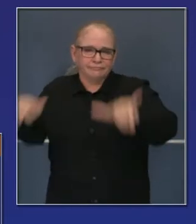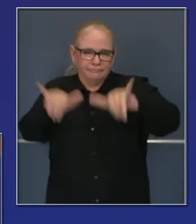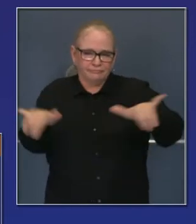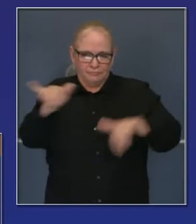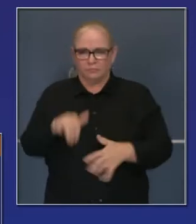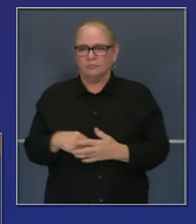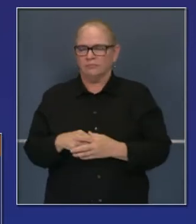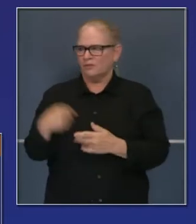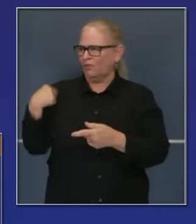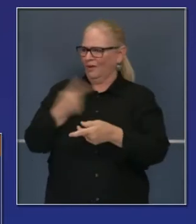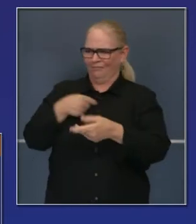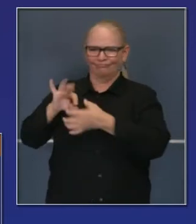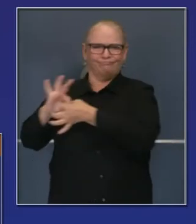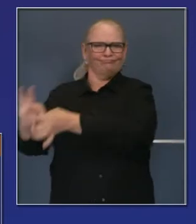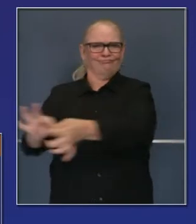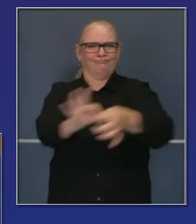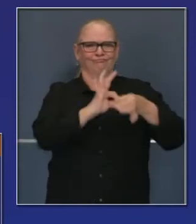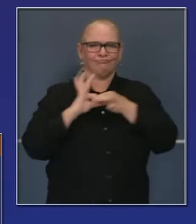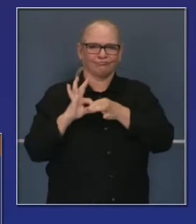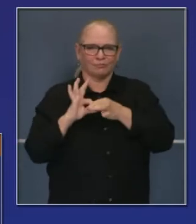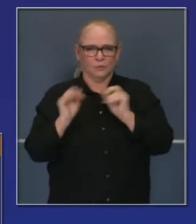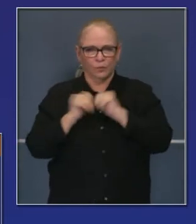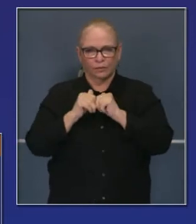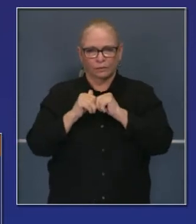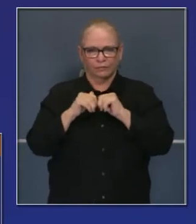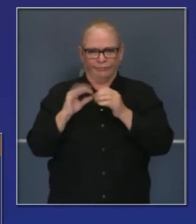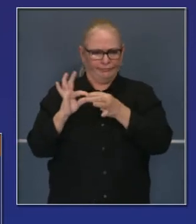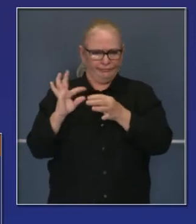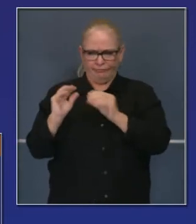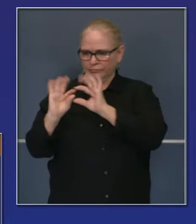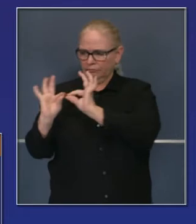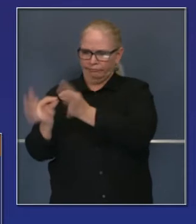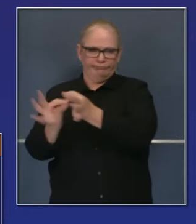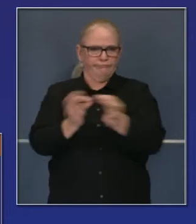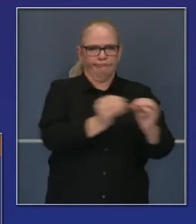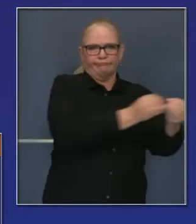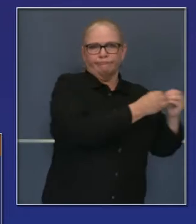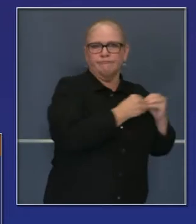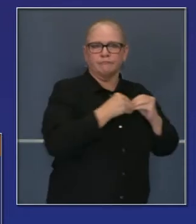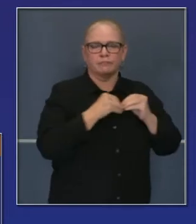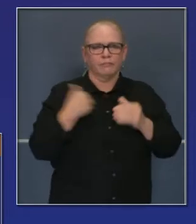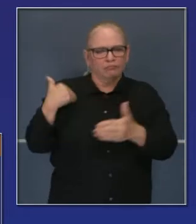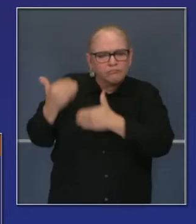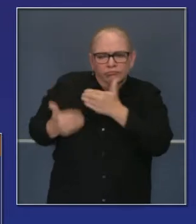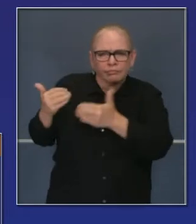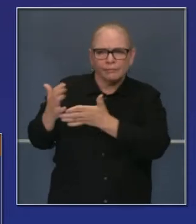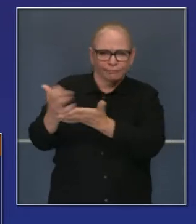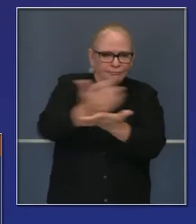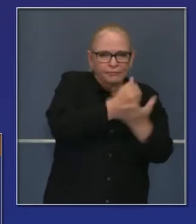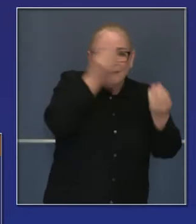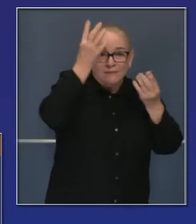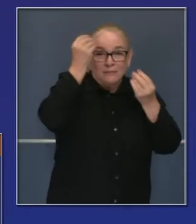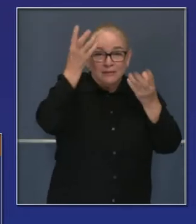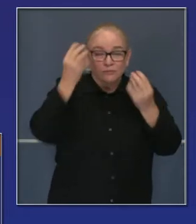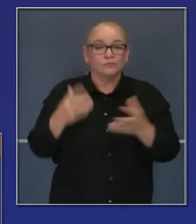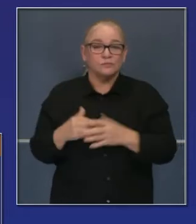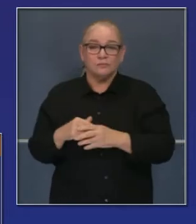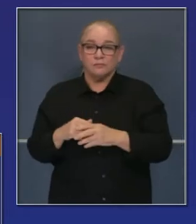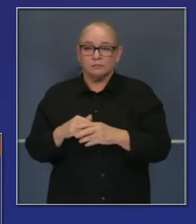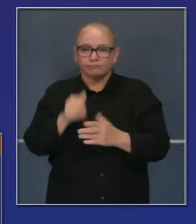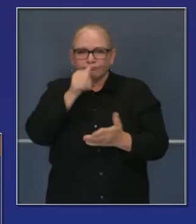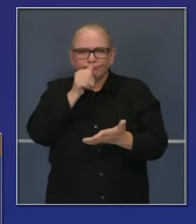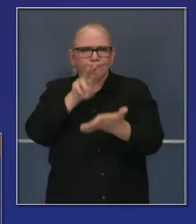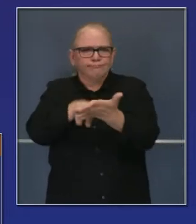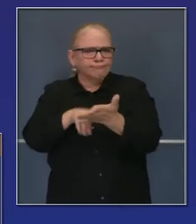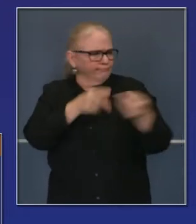o protocolos de vacunas para infantes al nivel de información a nivel de